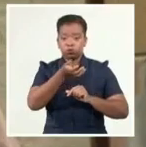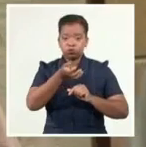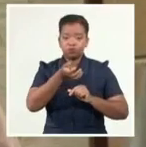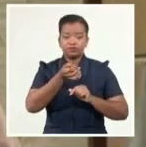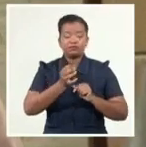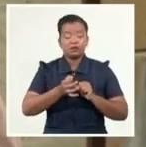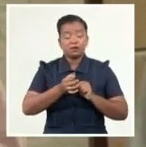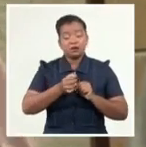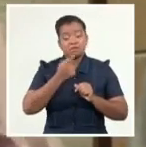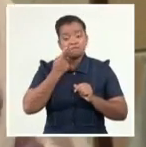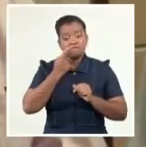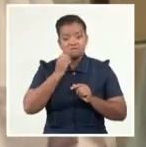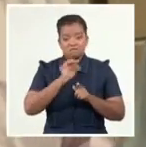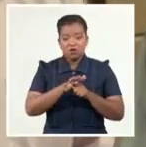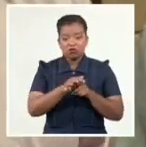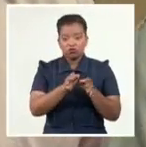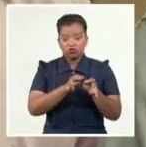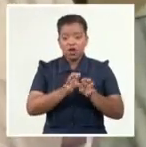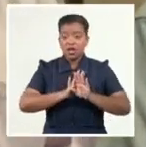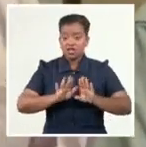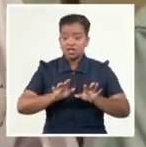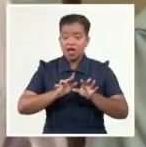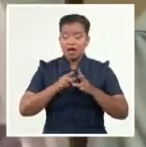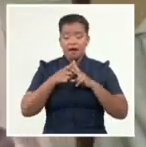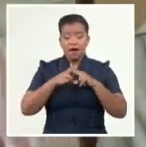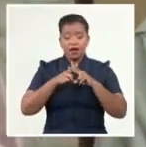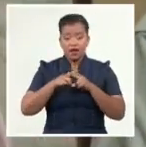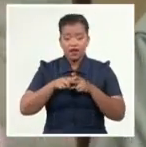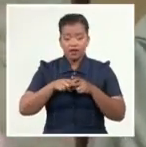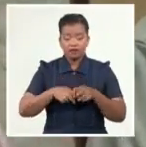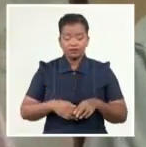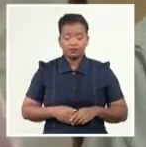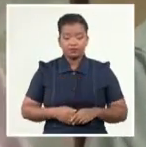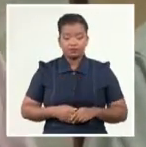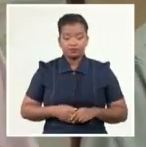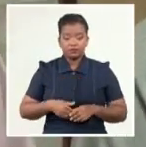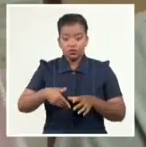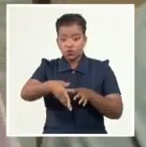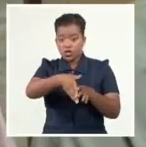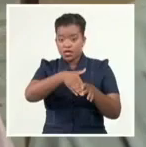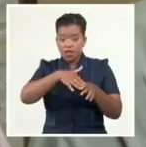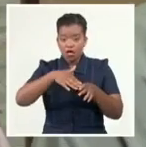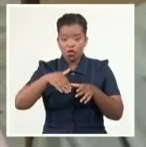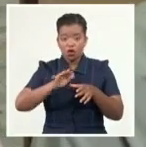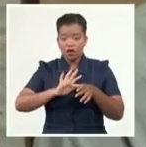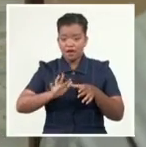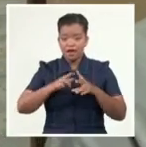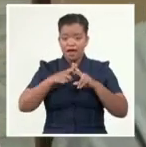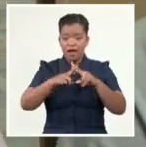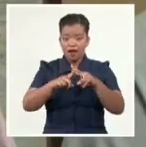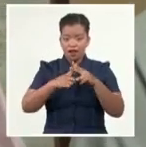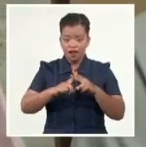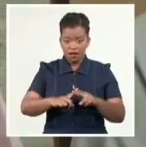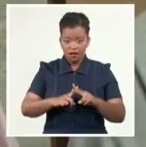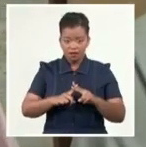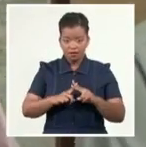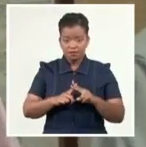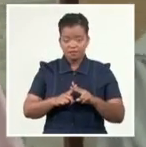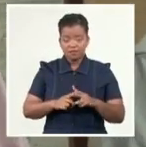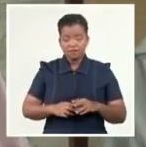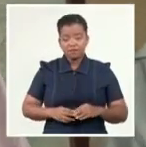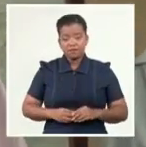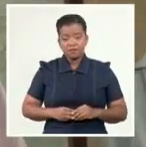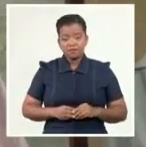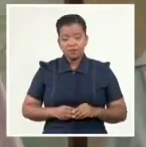El girador ya se solucionó, se rotaron los cantores de la turbina a 180 grados el tiempo necesario para recuperar la